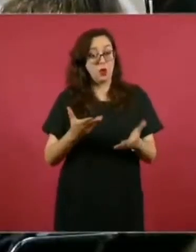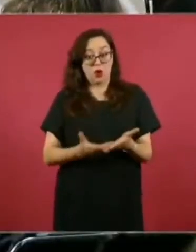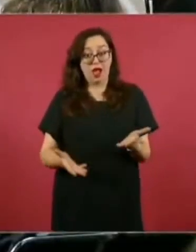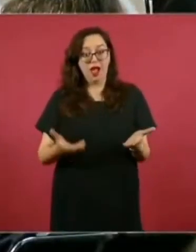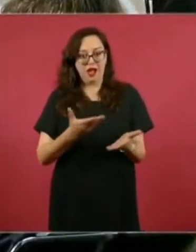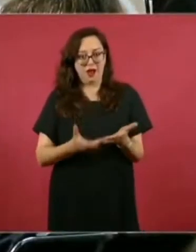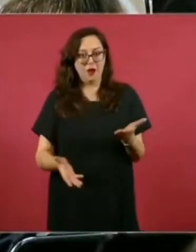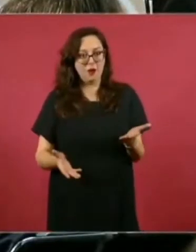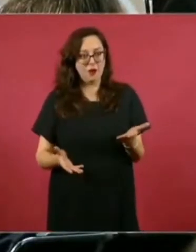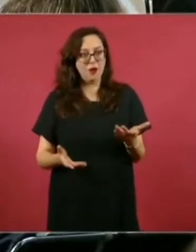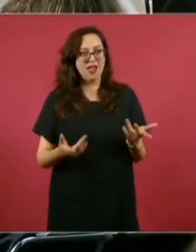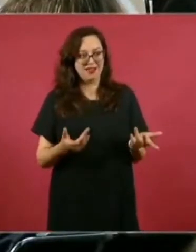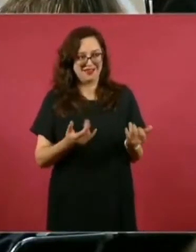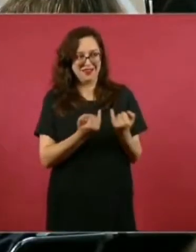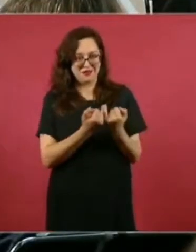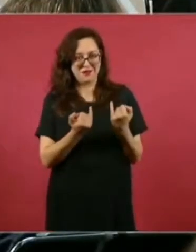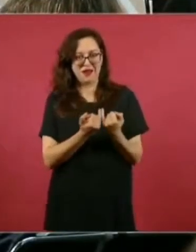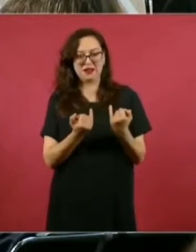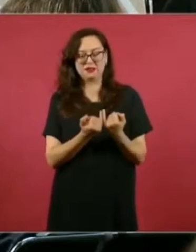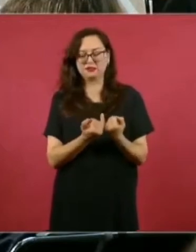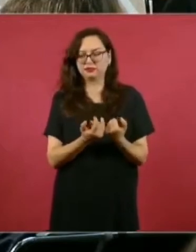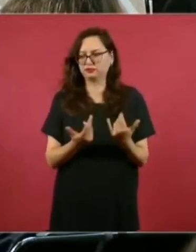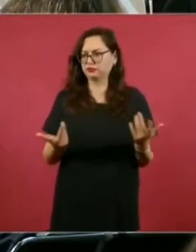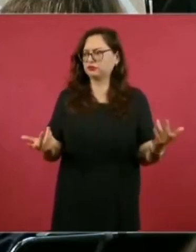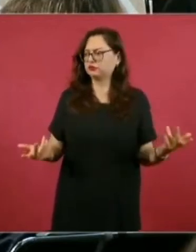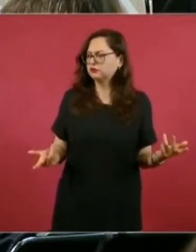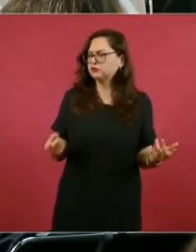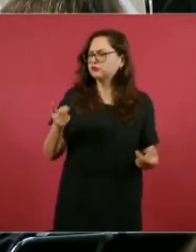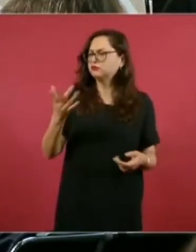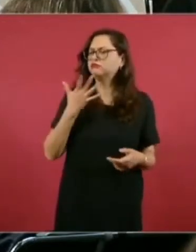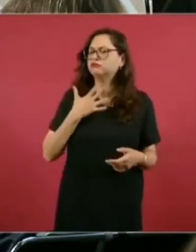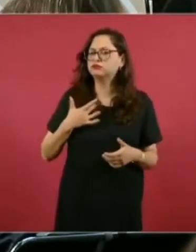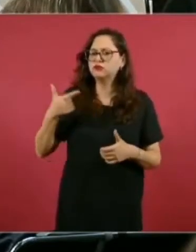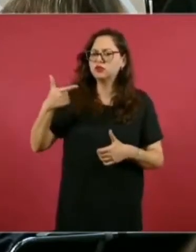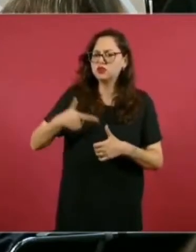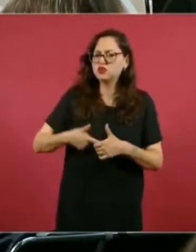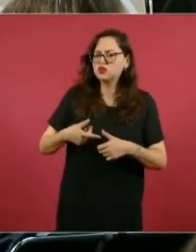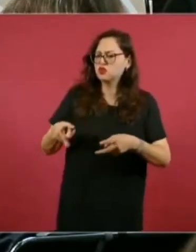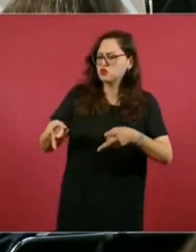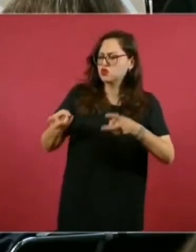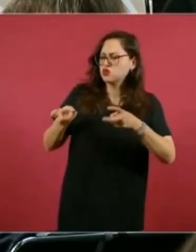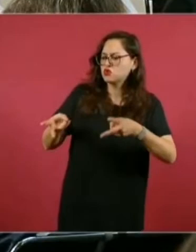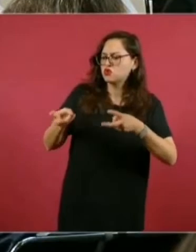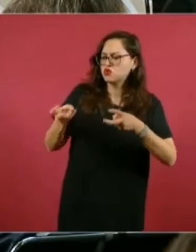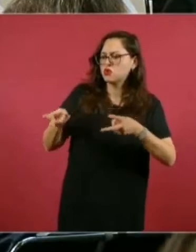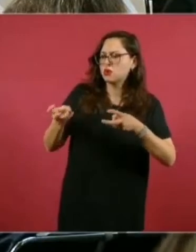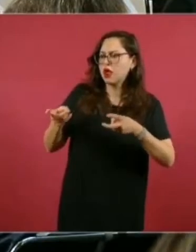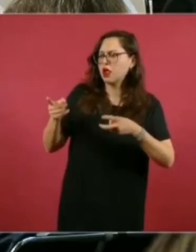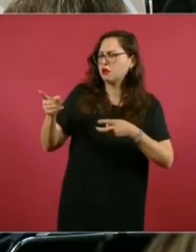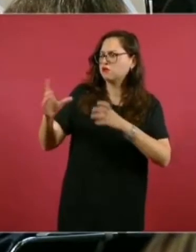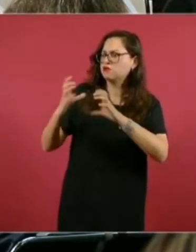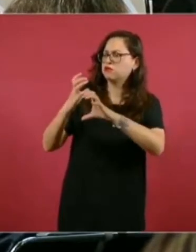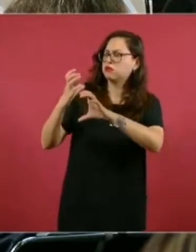es decir, cómo no vamos nosotros a quedarnos con unos bidones de gasolina